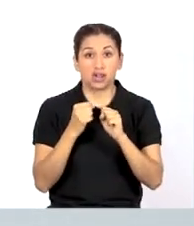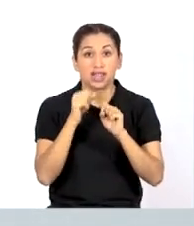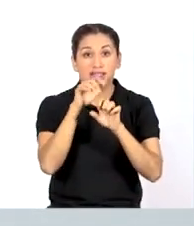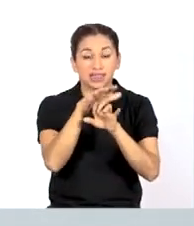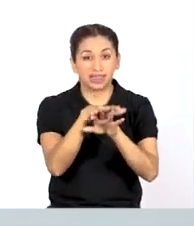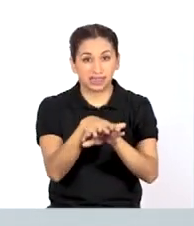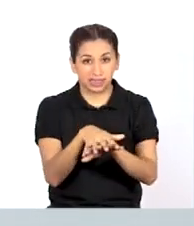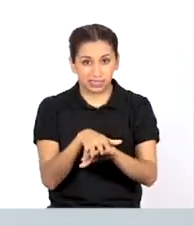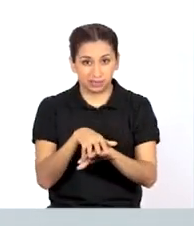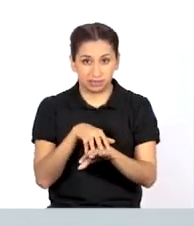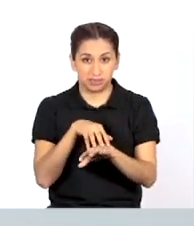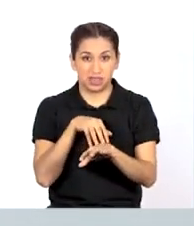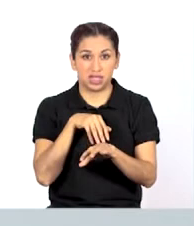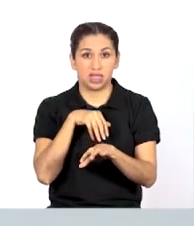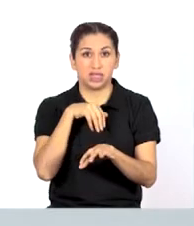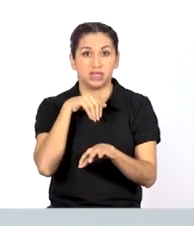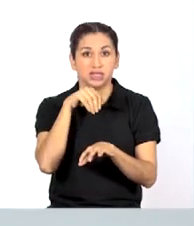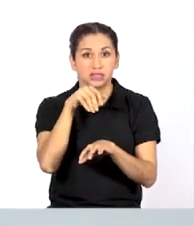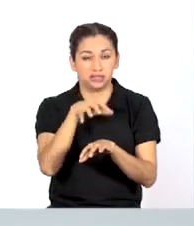lento.